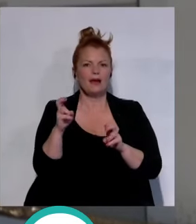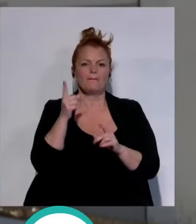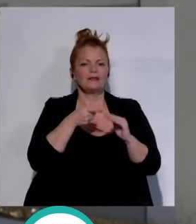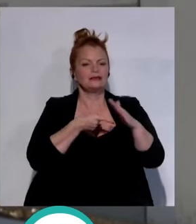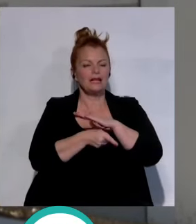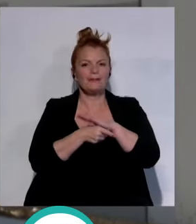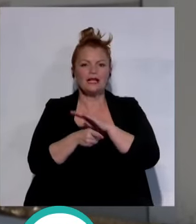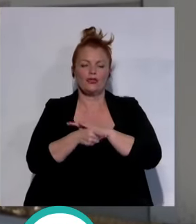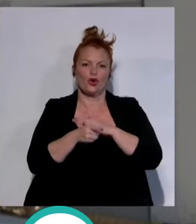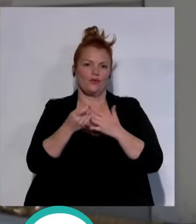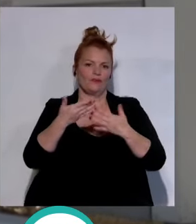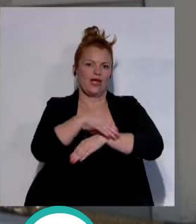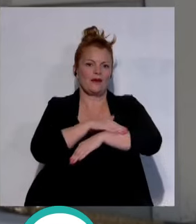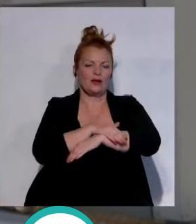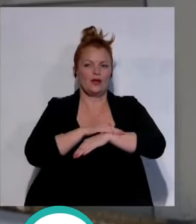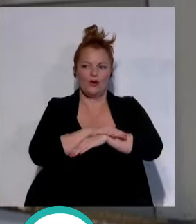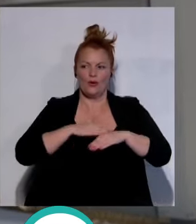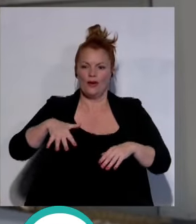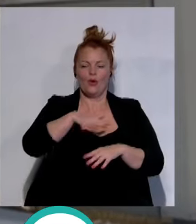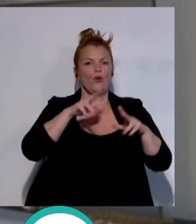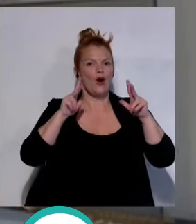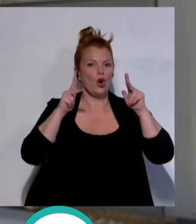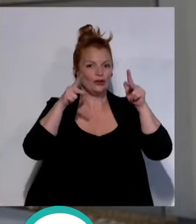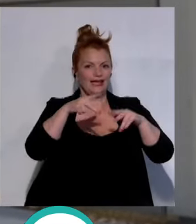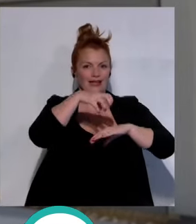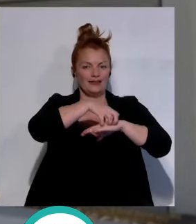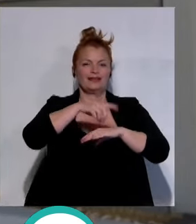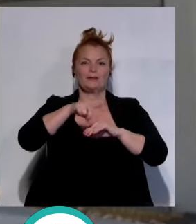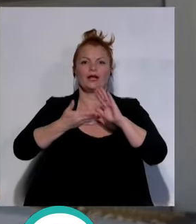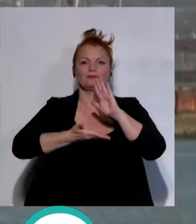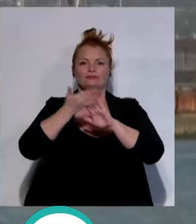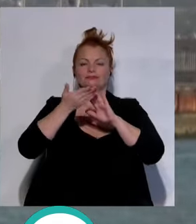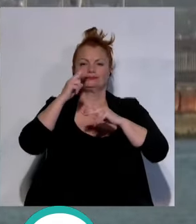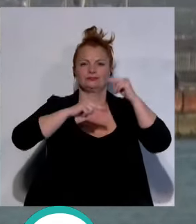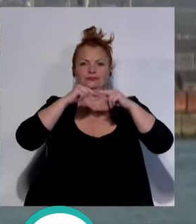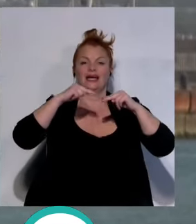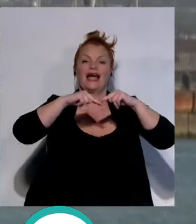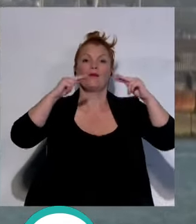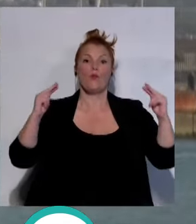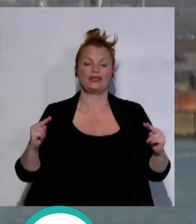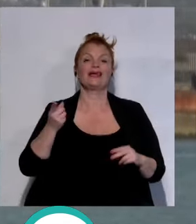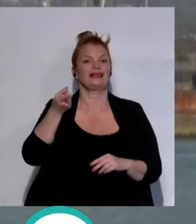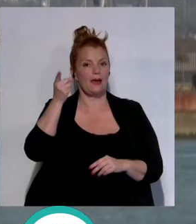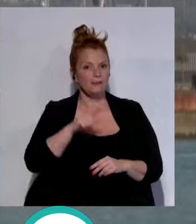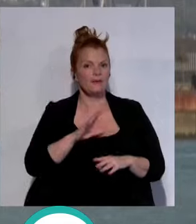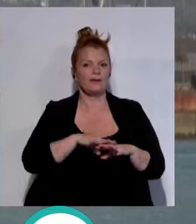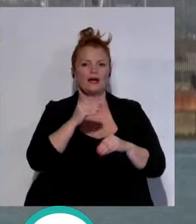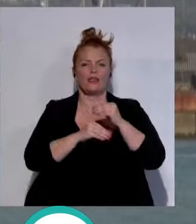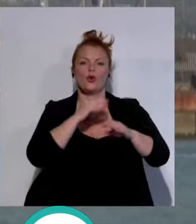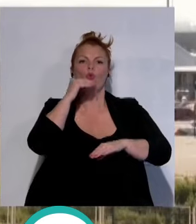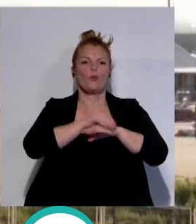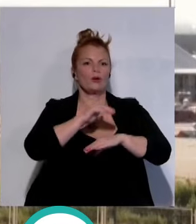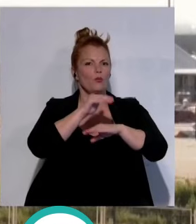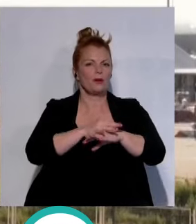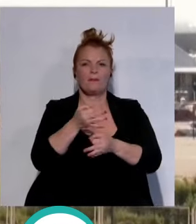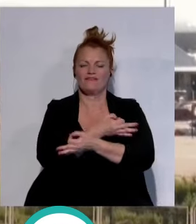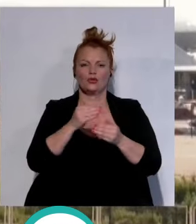tramitación administrativa del Hotel Puerto América y las obras que se están realizando en el puente José León de Carranza para la que se están cumpliendo los